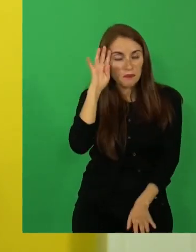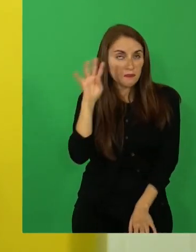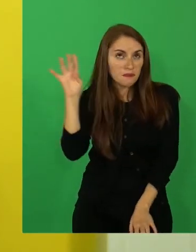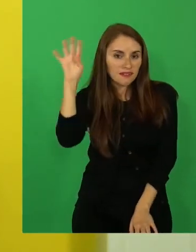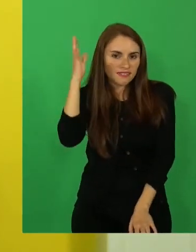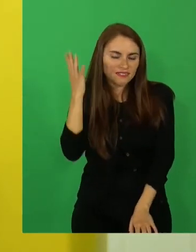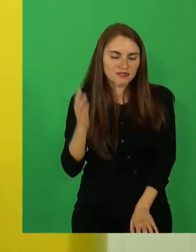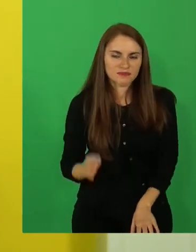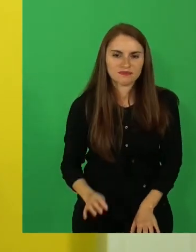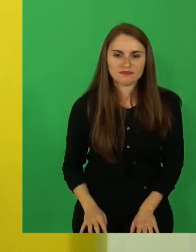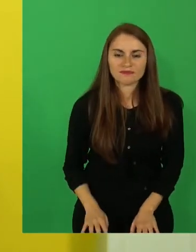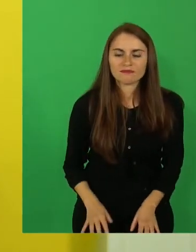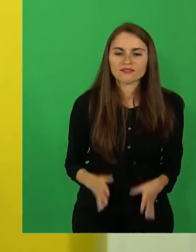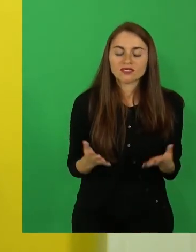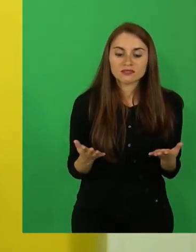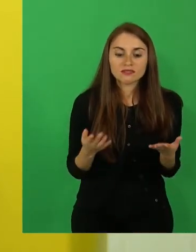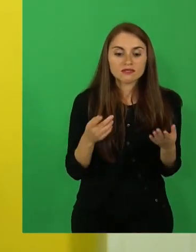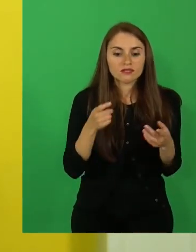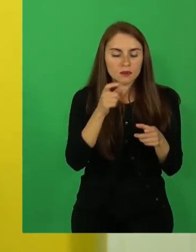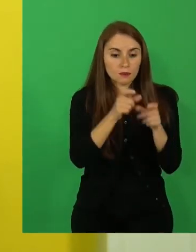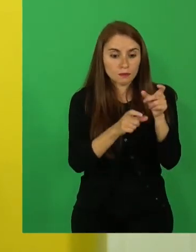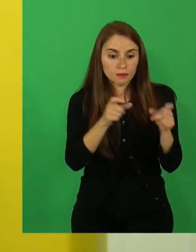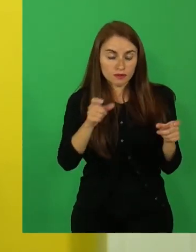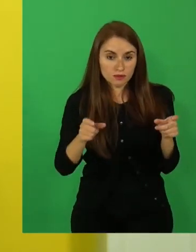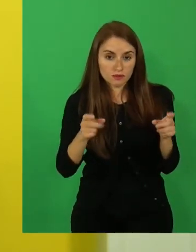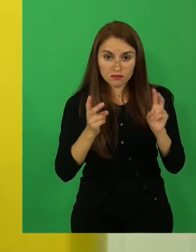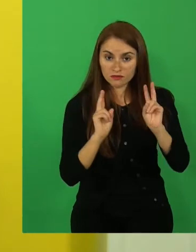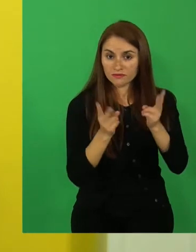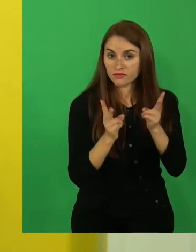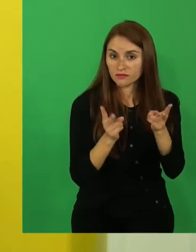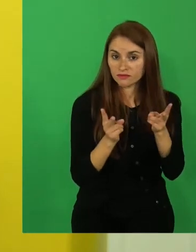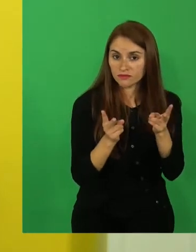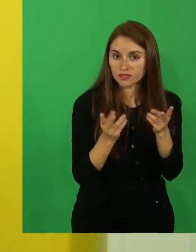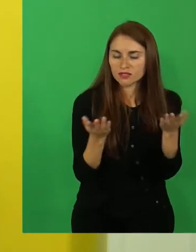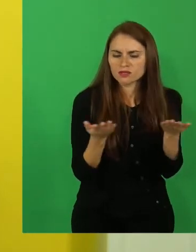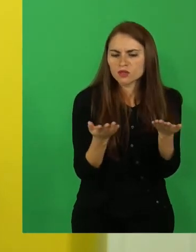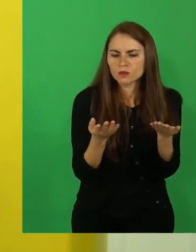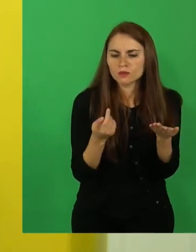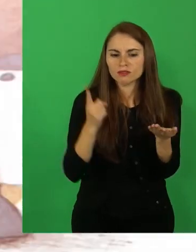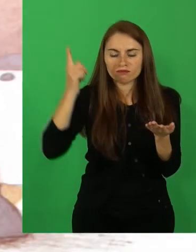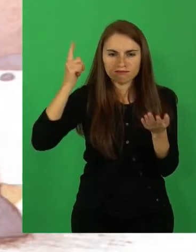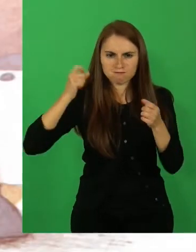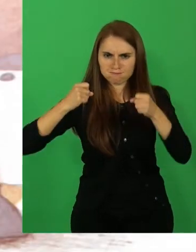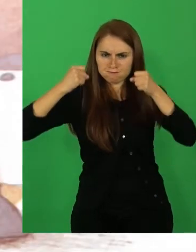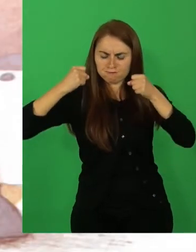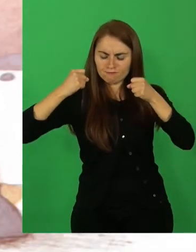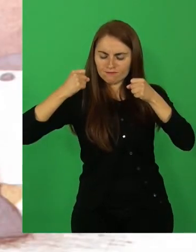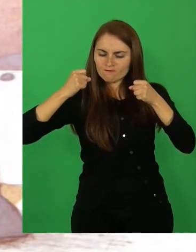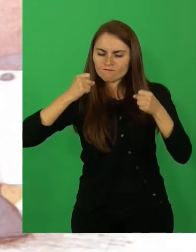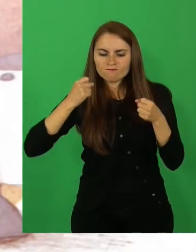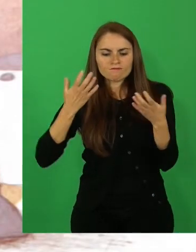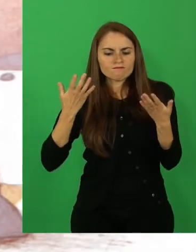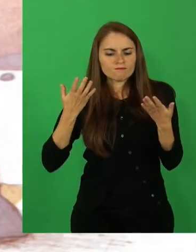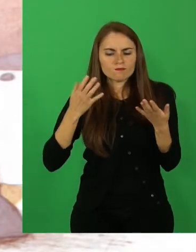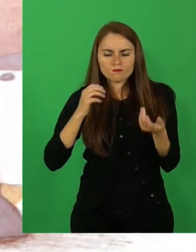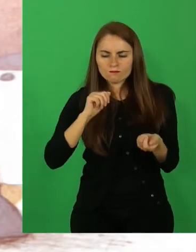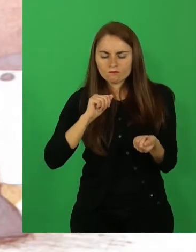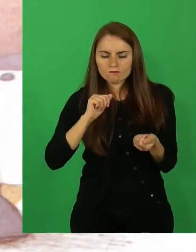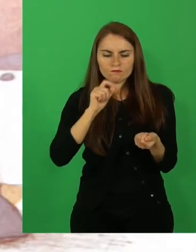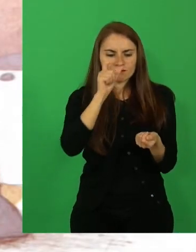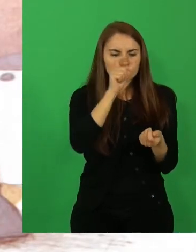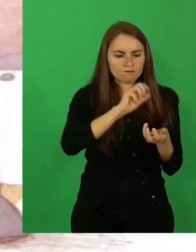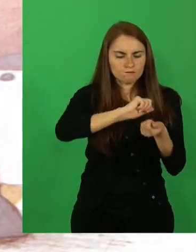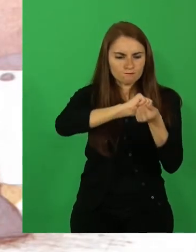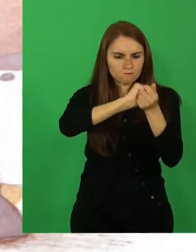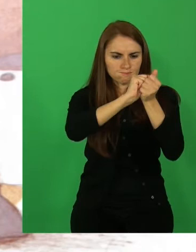Para que habitaran en la tierra, el poderoso transformó en hombre